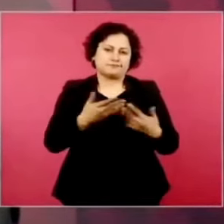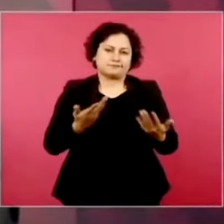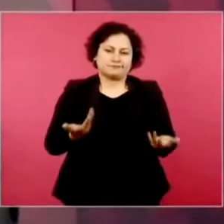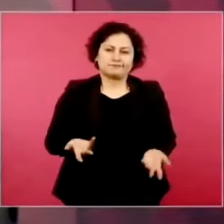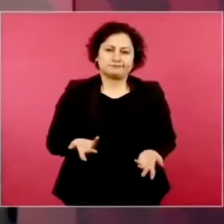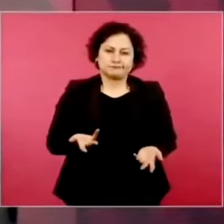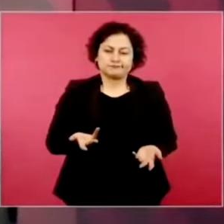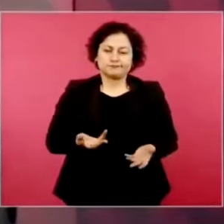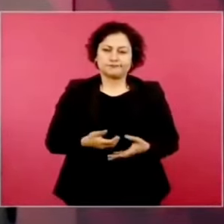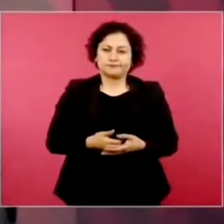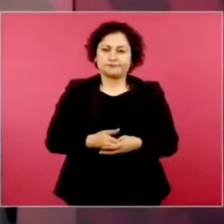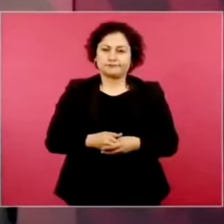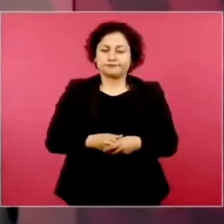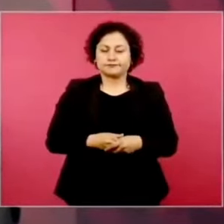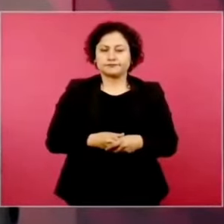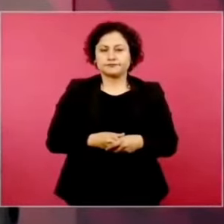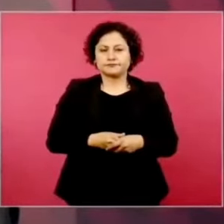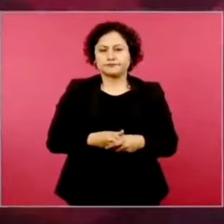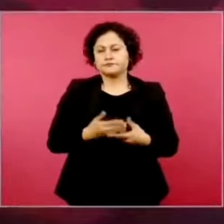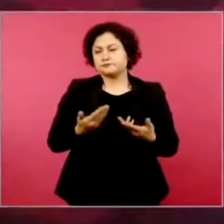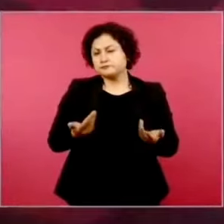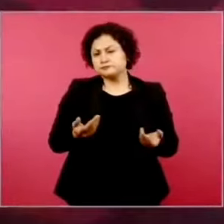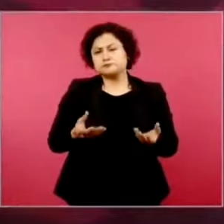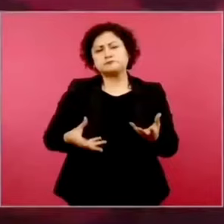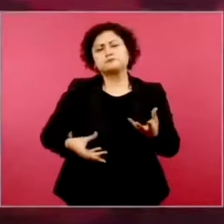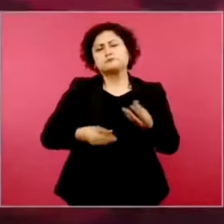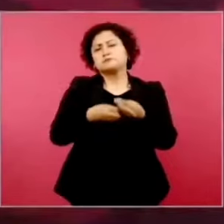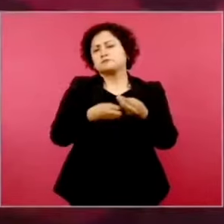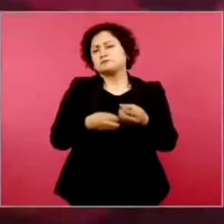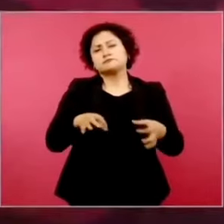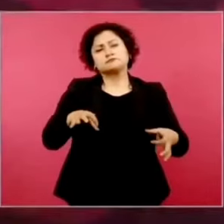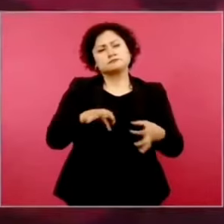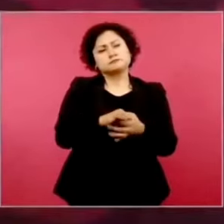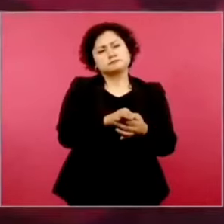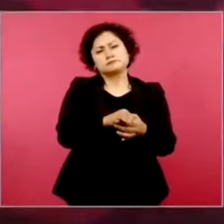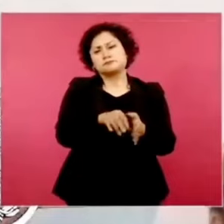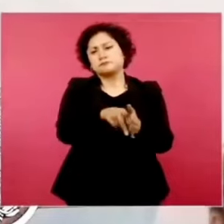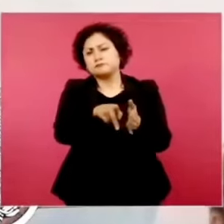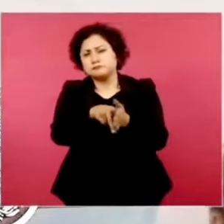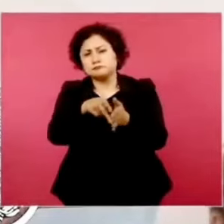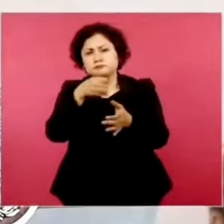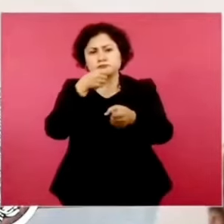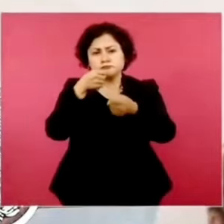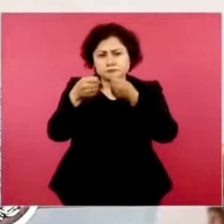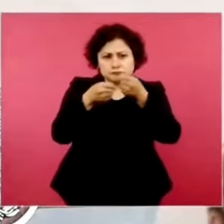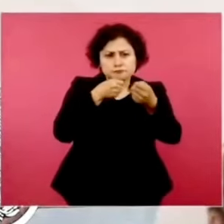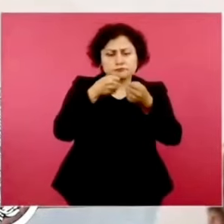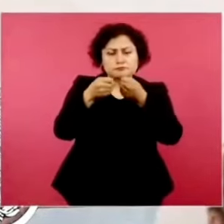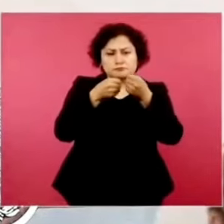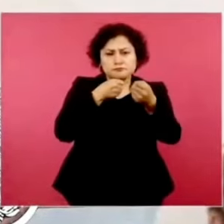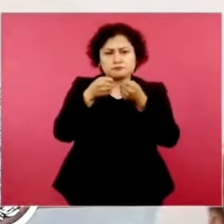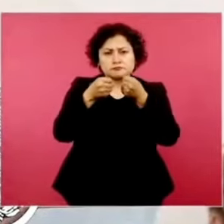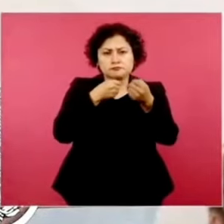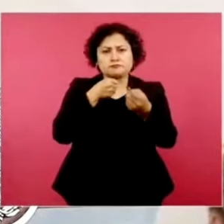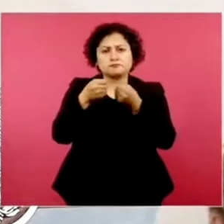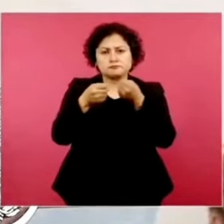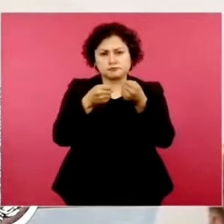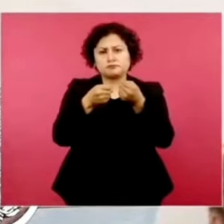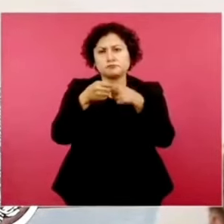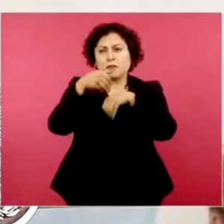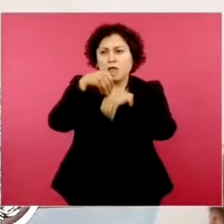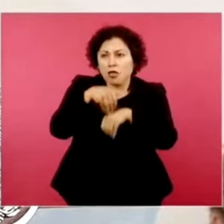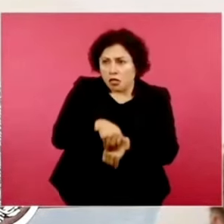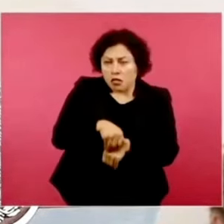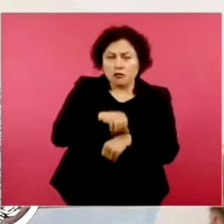y de la prensa y de los medios de comunicación al servicio del